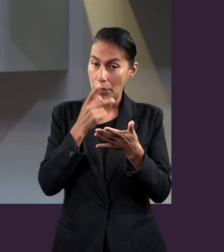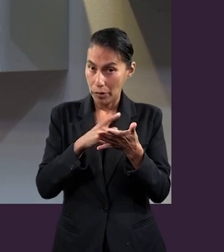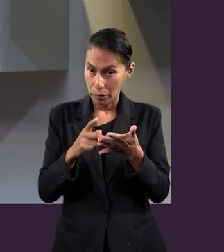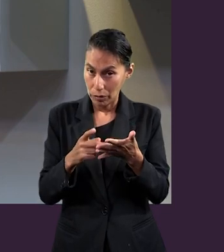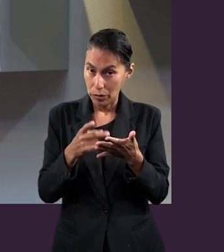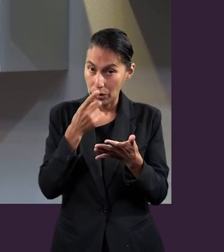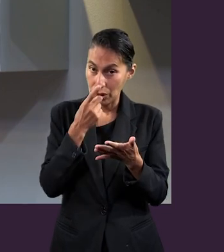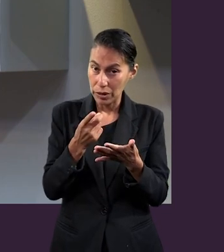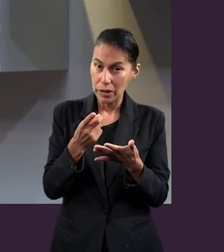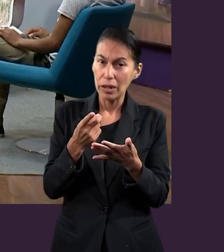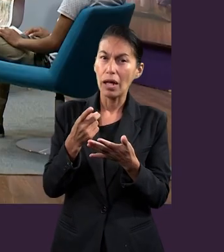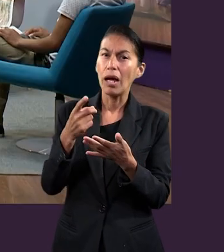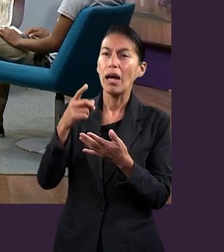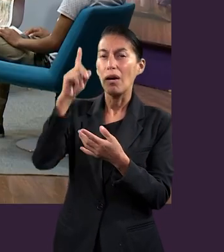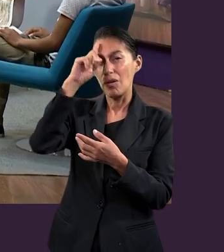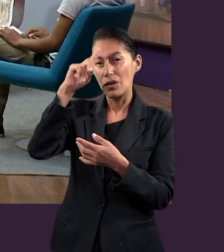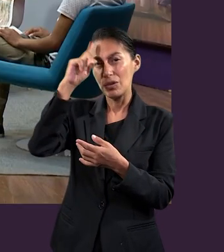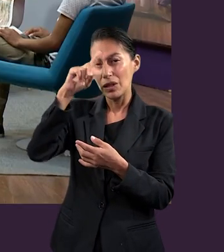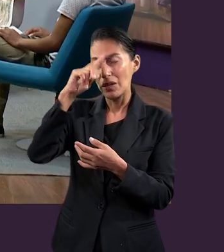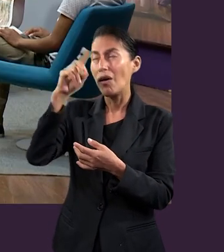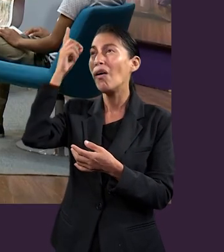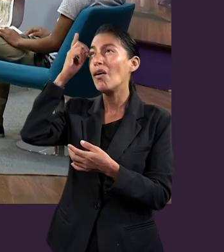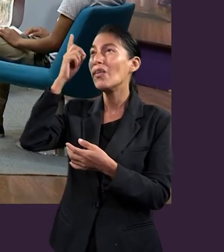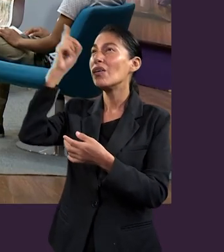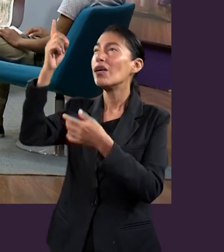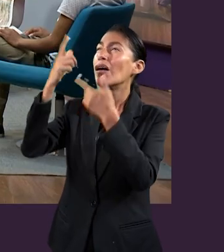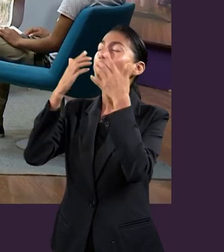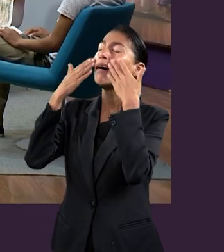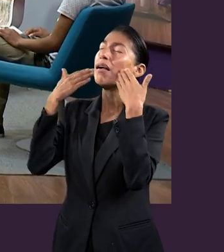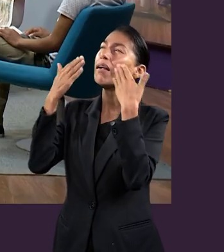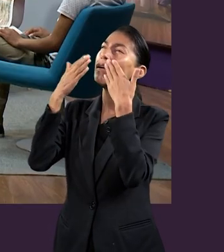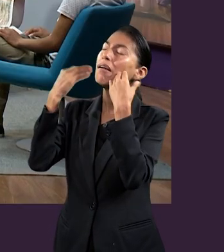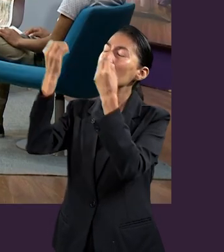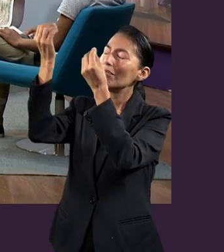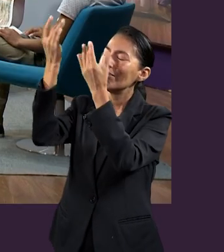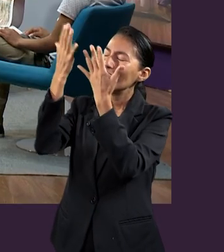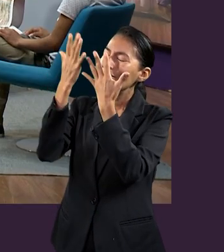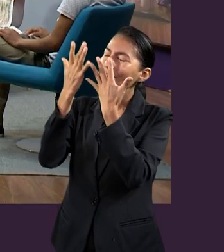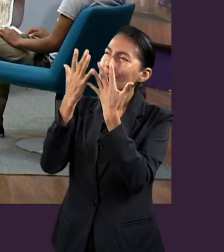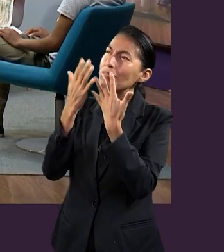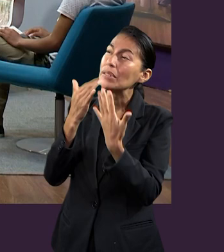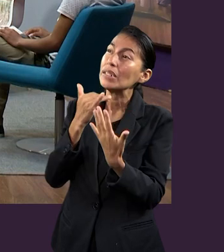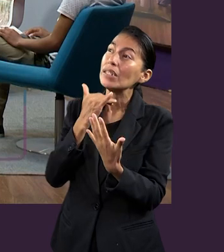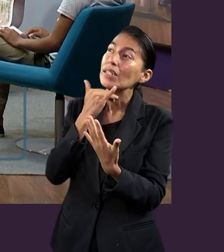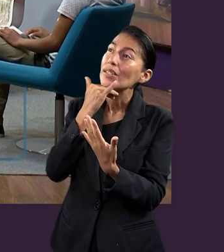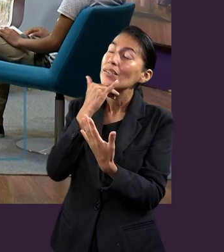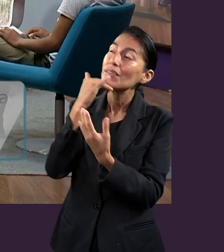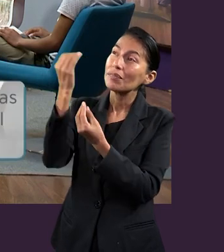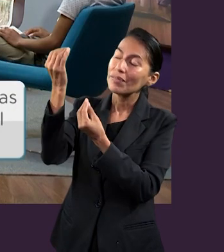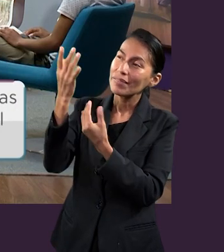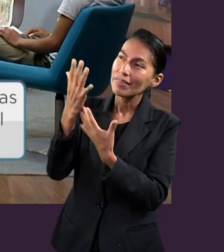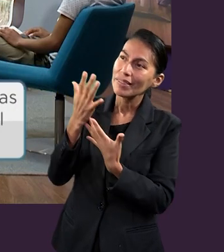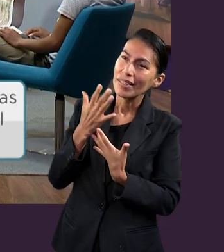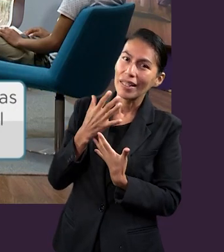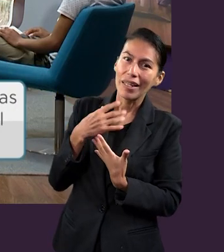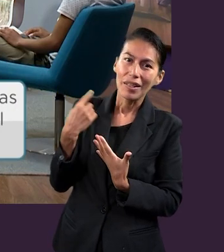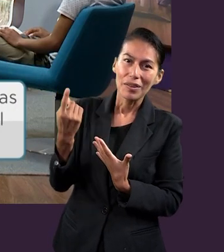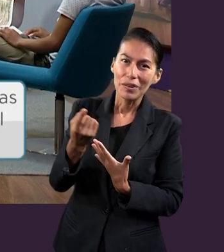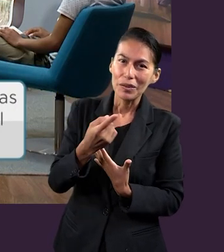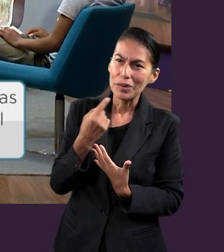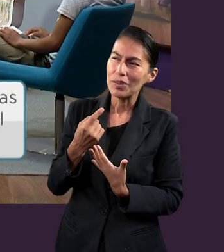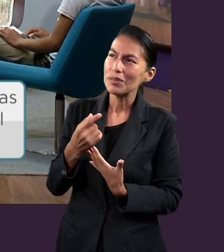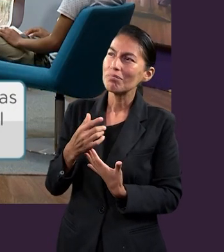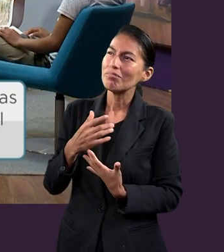a través de la gracia y el perdón que Dios da, nosotros podemos encontrar o reestructurar